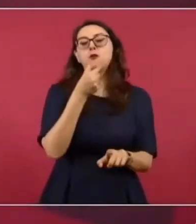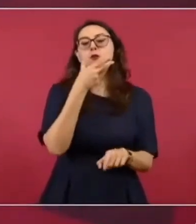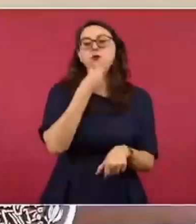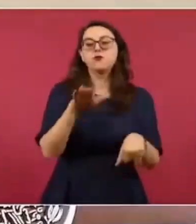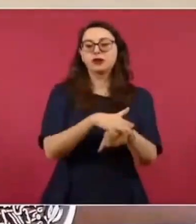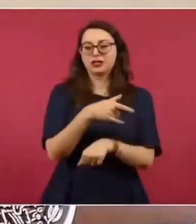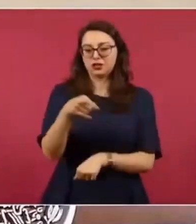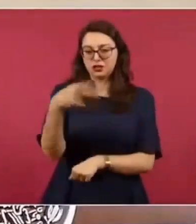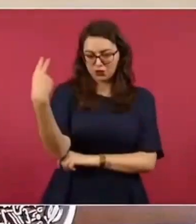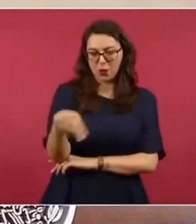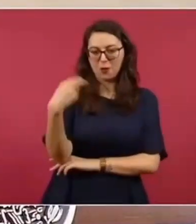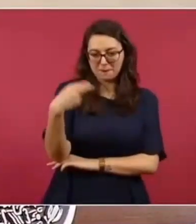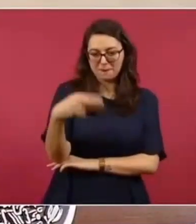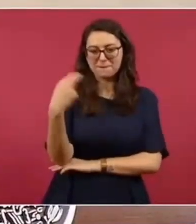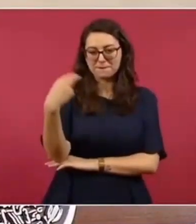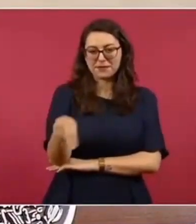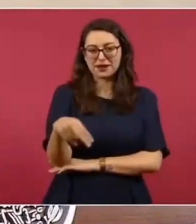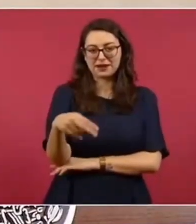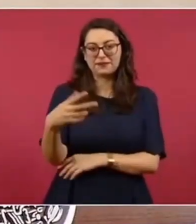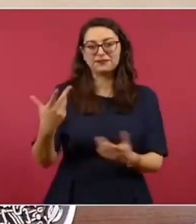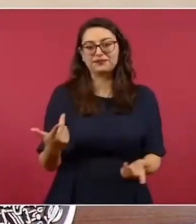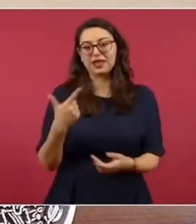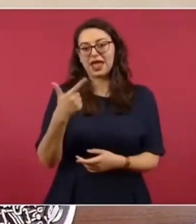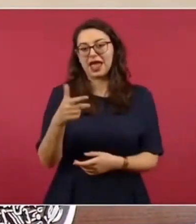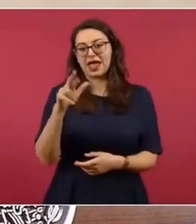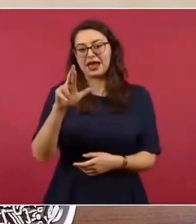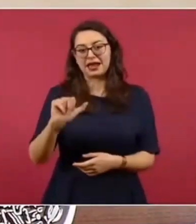conocido, es Graham.